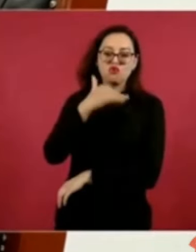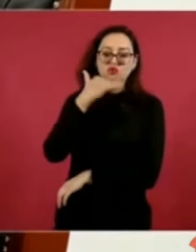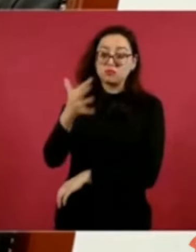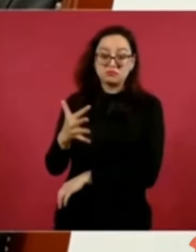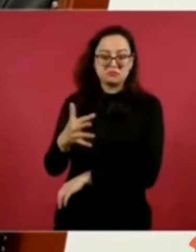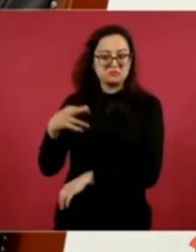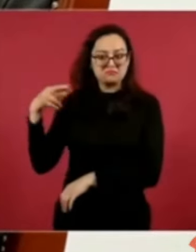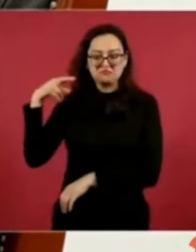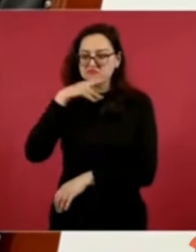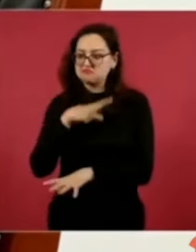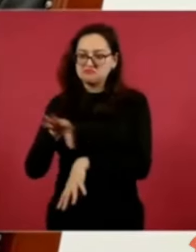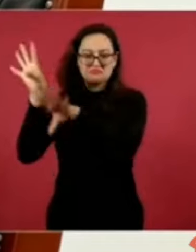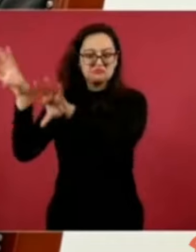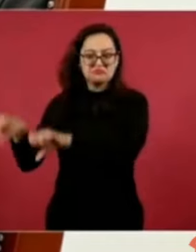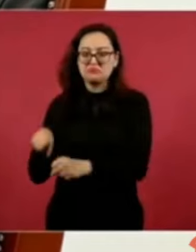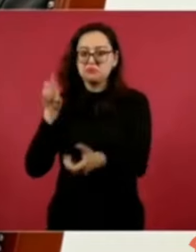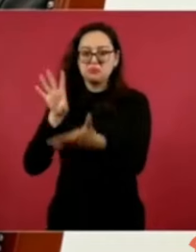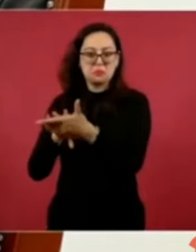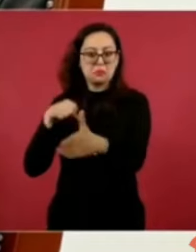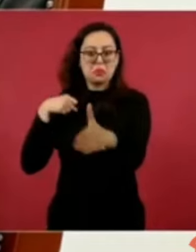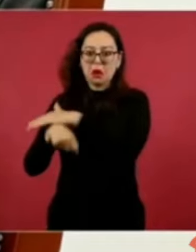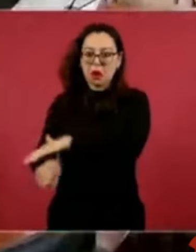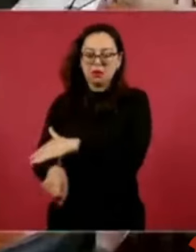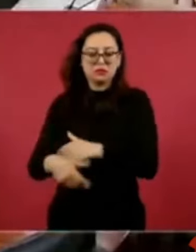cárcel en España.